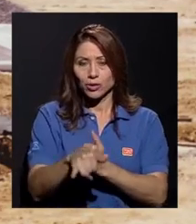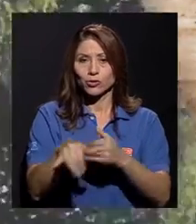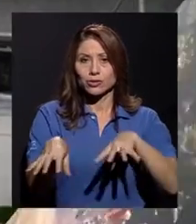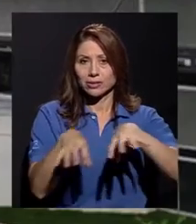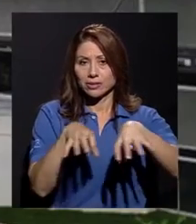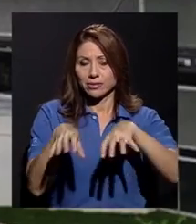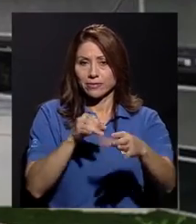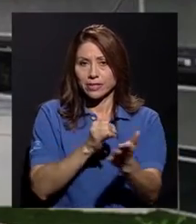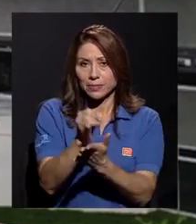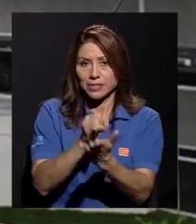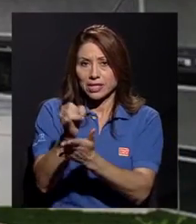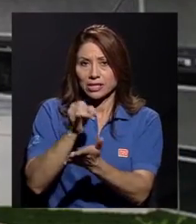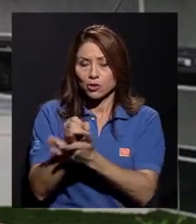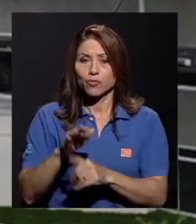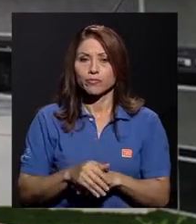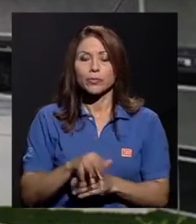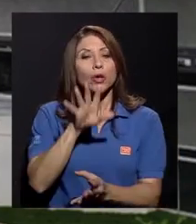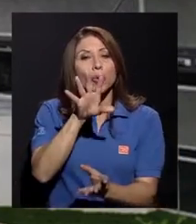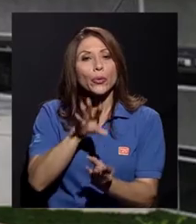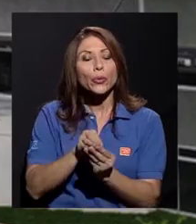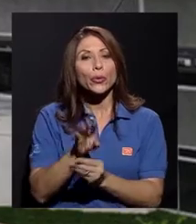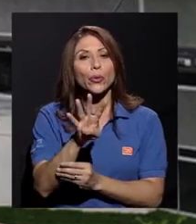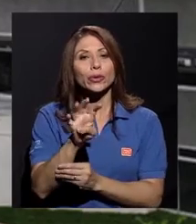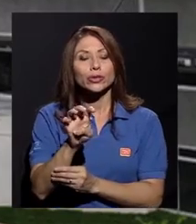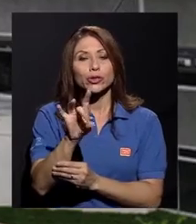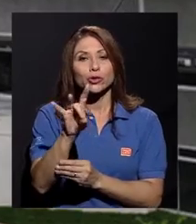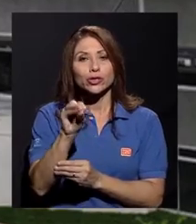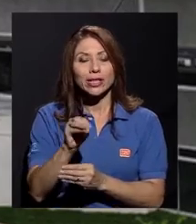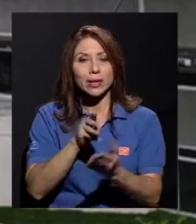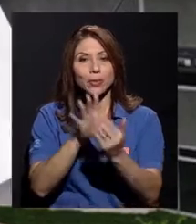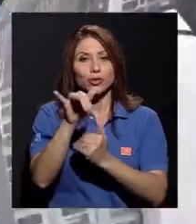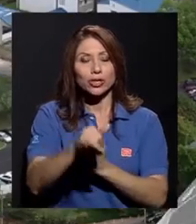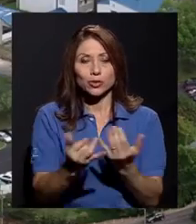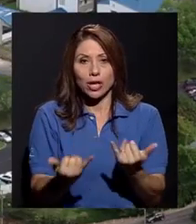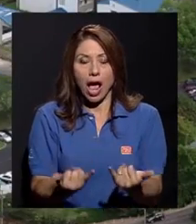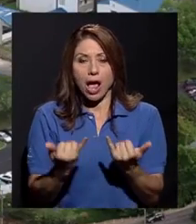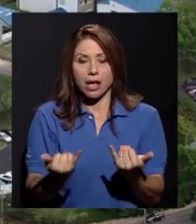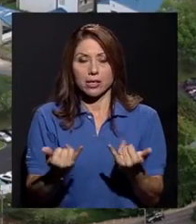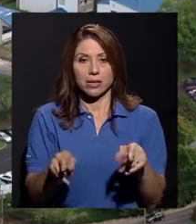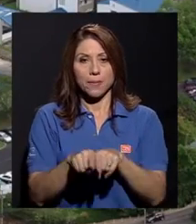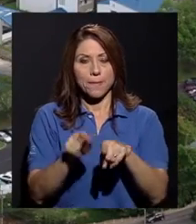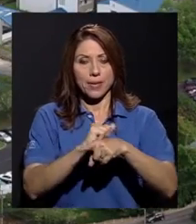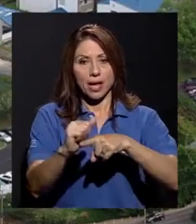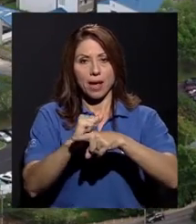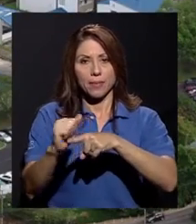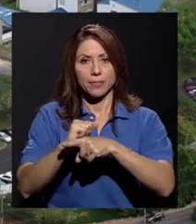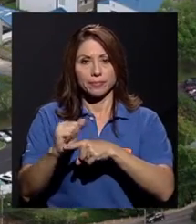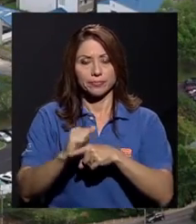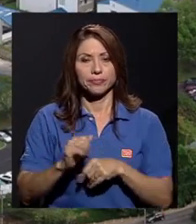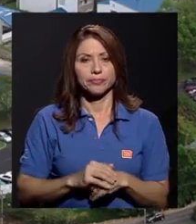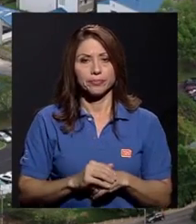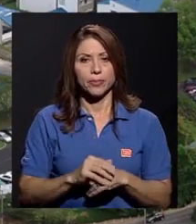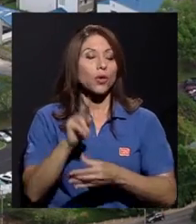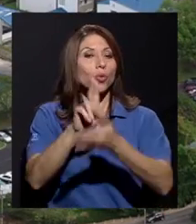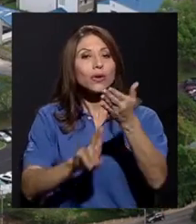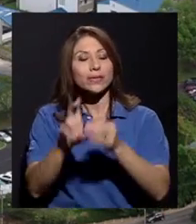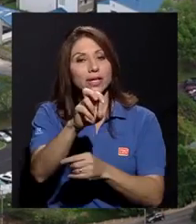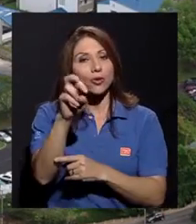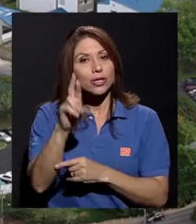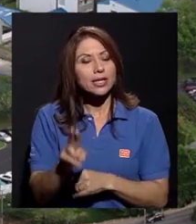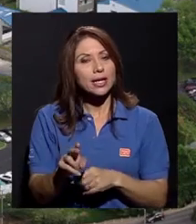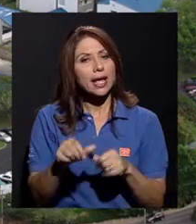investigación y 480 proyectos de actualización y capacitación. La Universidad de Costa Rica